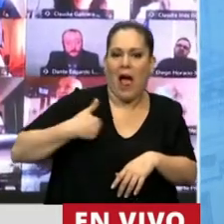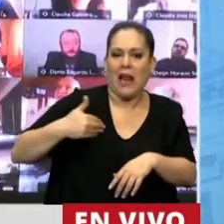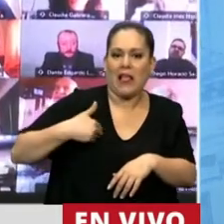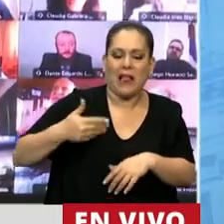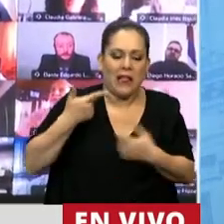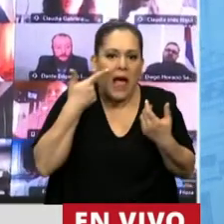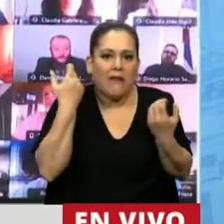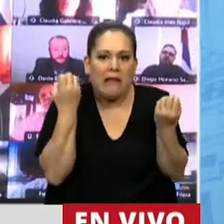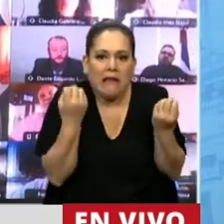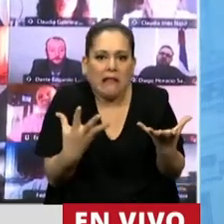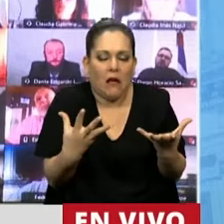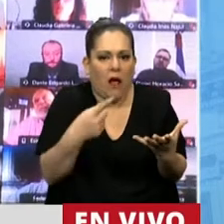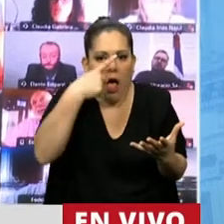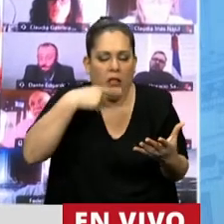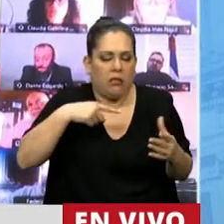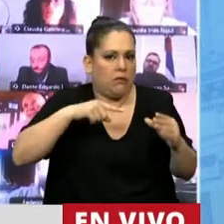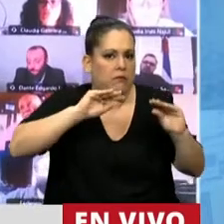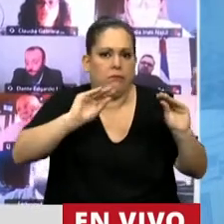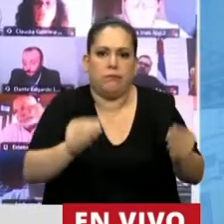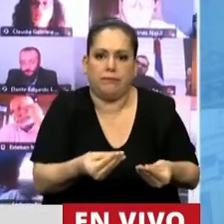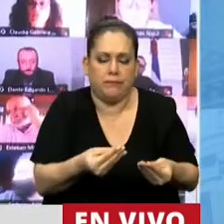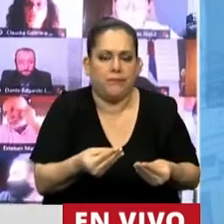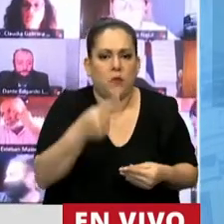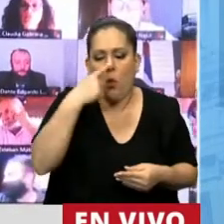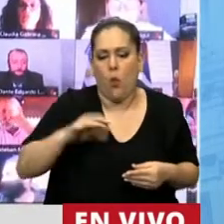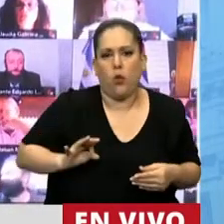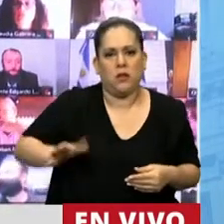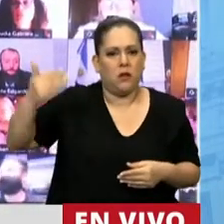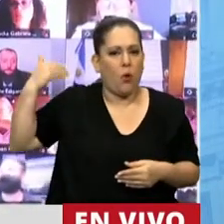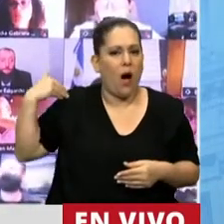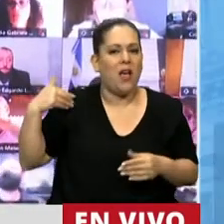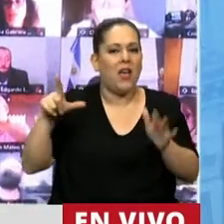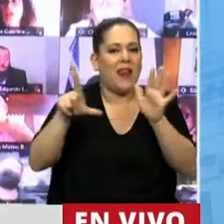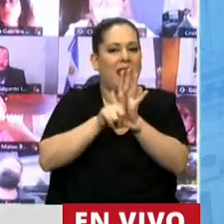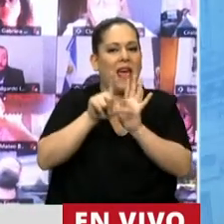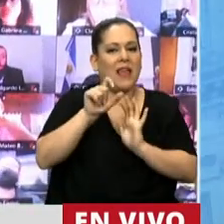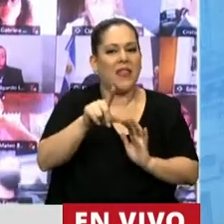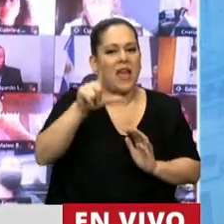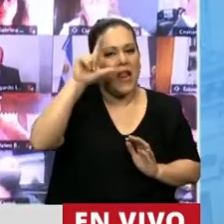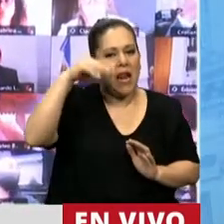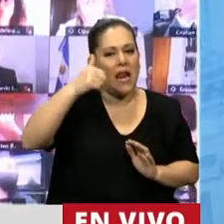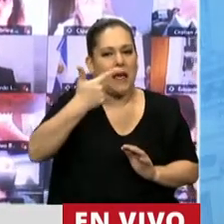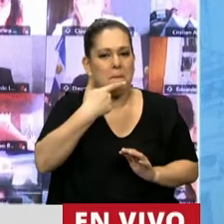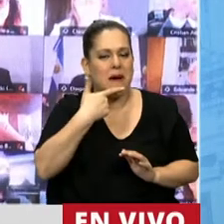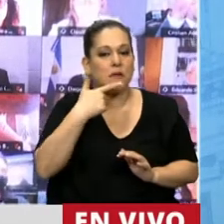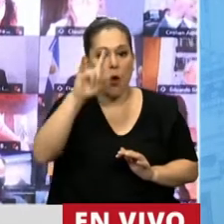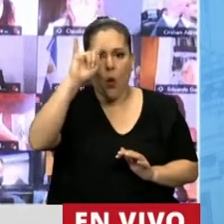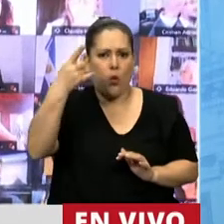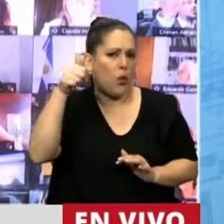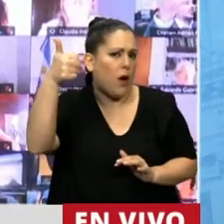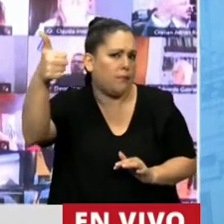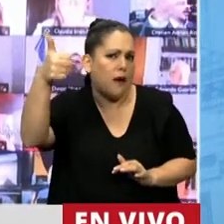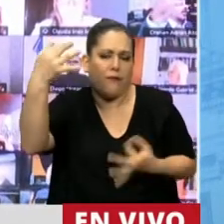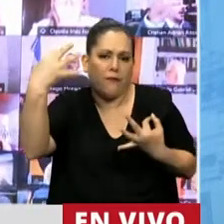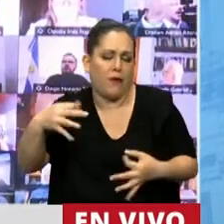resultado. Lo hemos visto durante años con la famosa ley de lemas que en Uruguay funcionaba perfectamente expresando